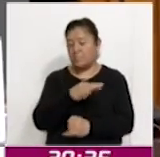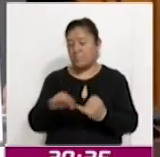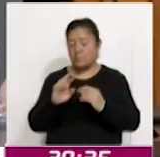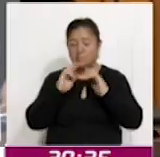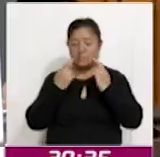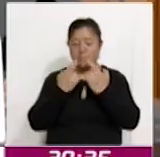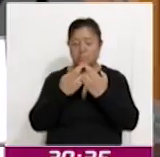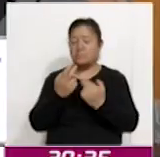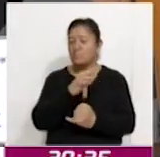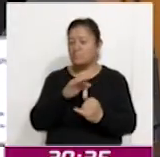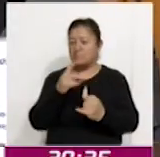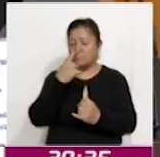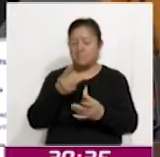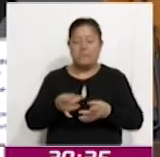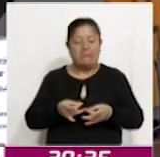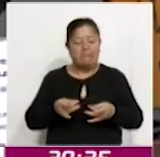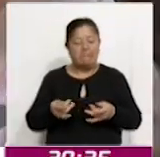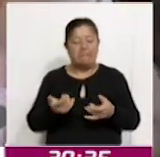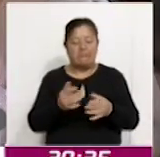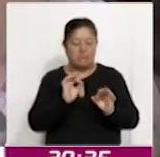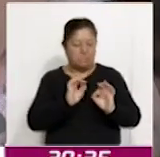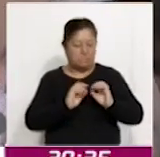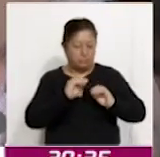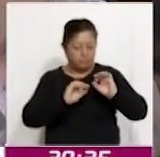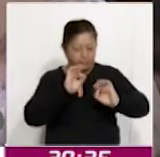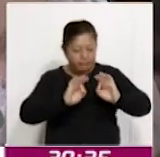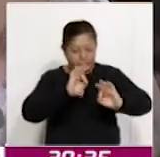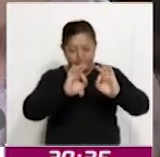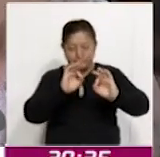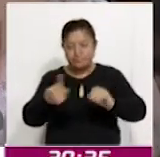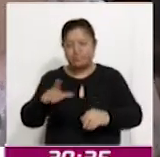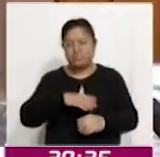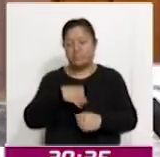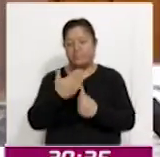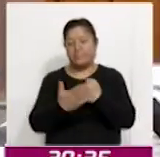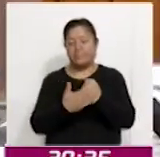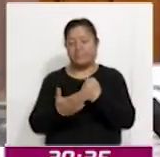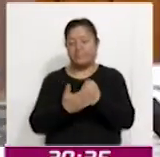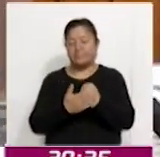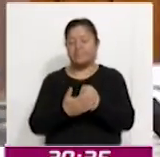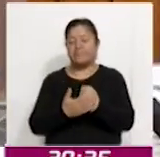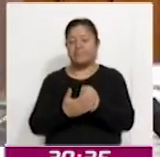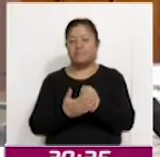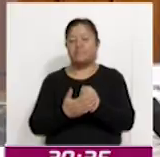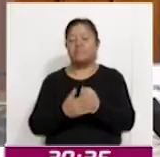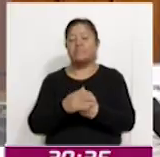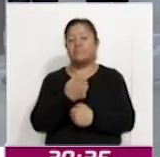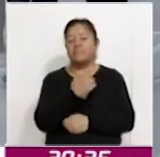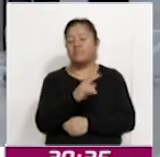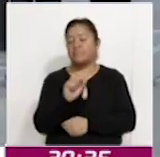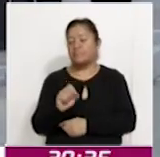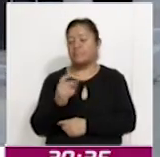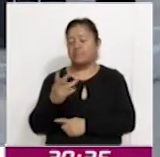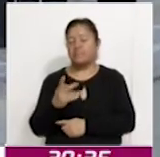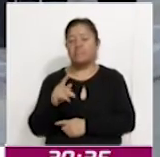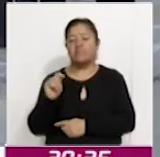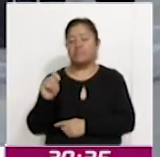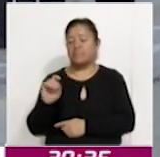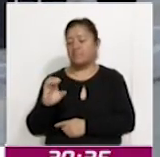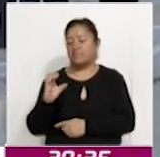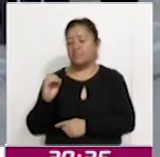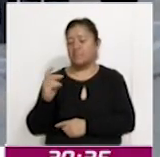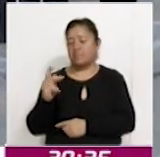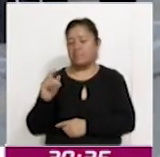extraordinaria, para afinar detalles antes de la jornada electoral extraordinaria del próximo 24 de noviembre en Tecopilco y la comunidad de Capulac